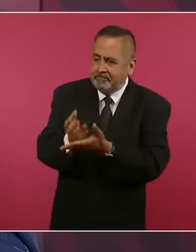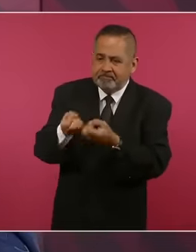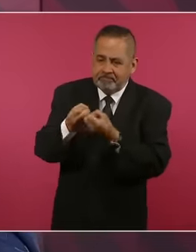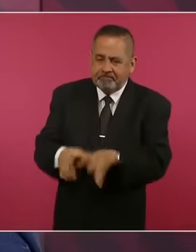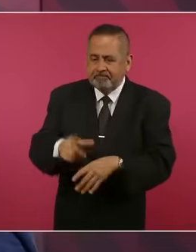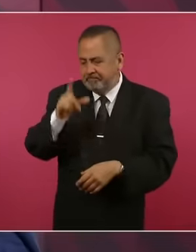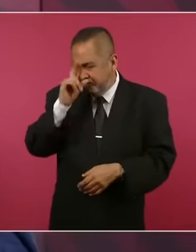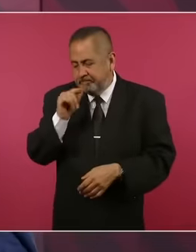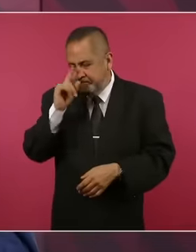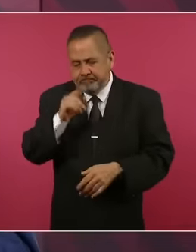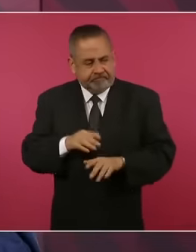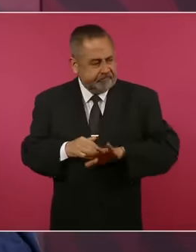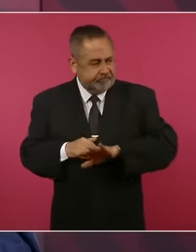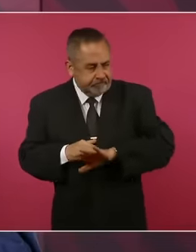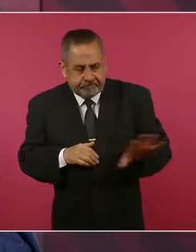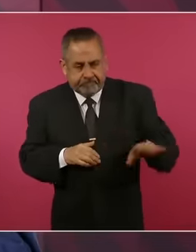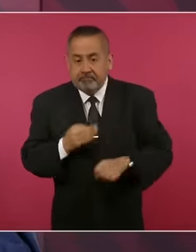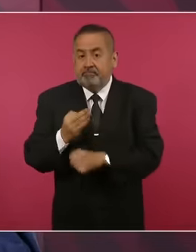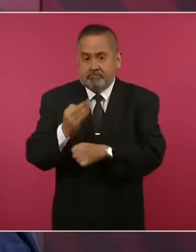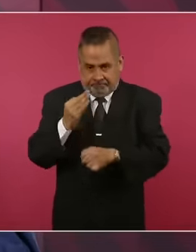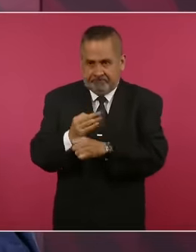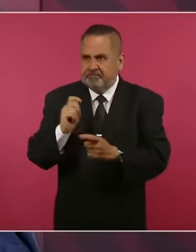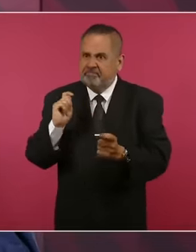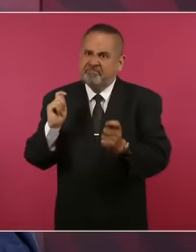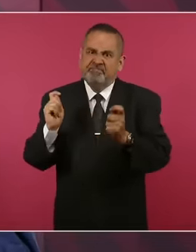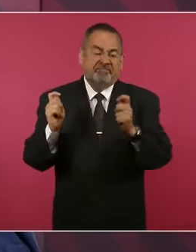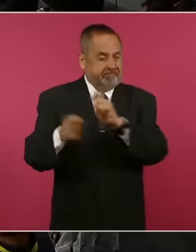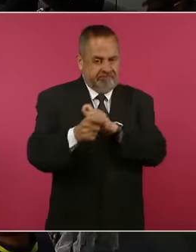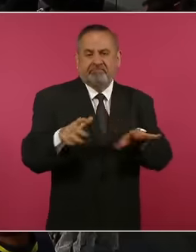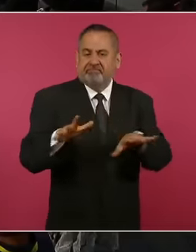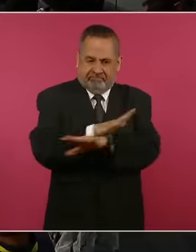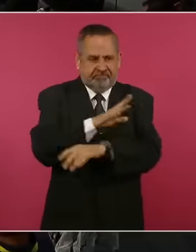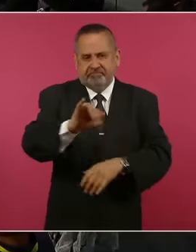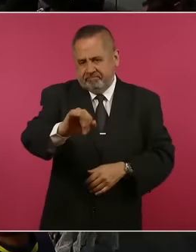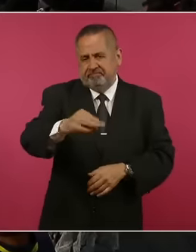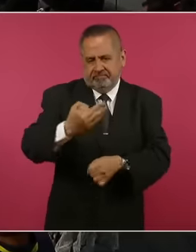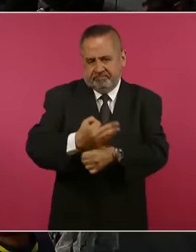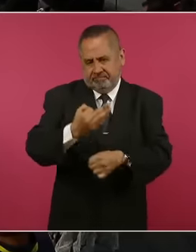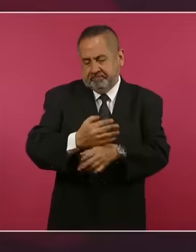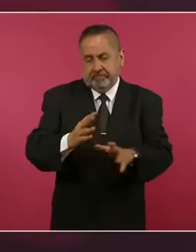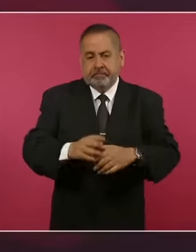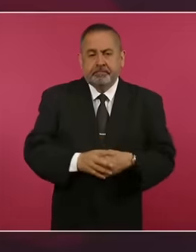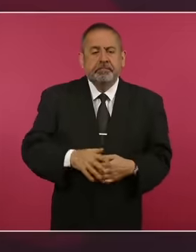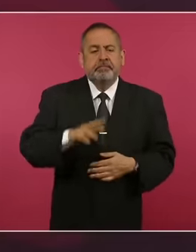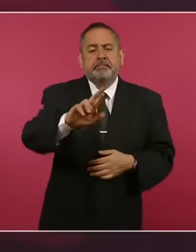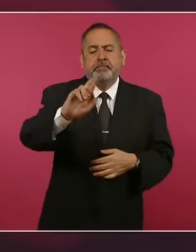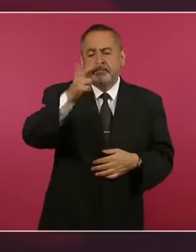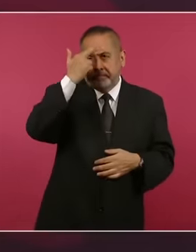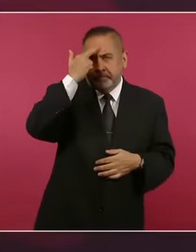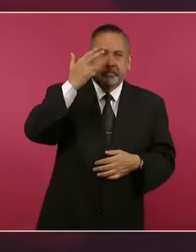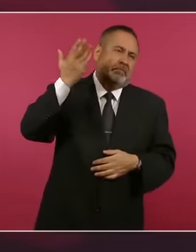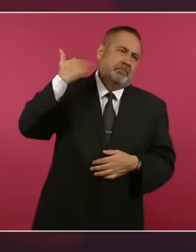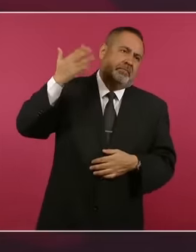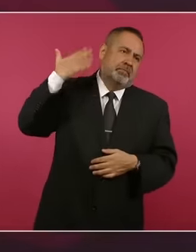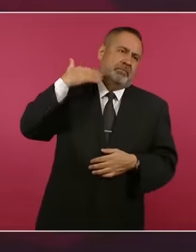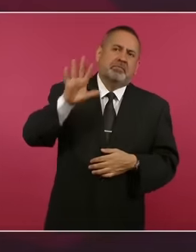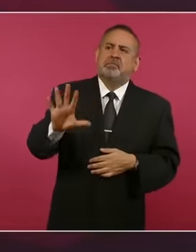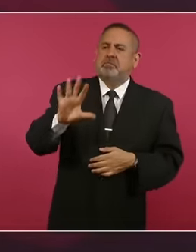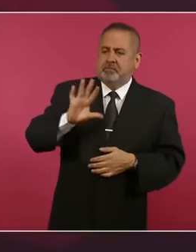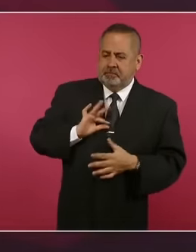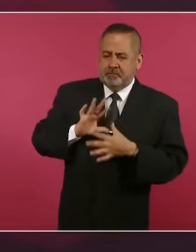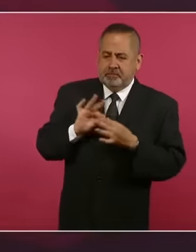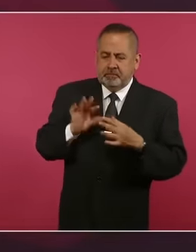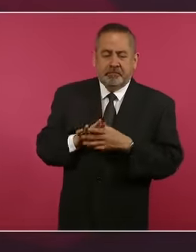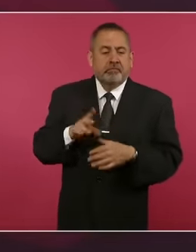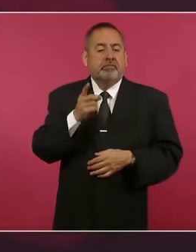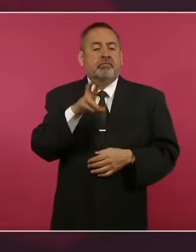Yo siempre recuerdo lo que me comentó en una ocasión un